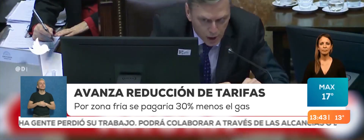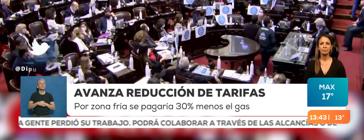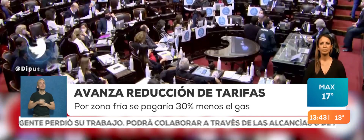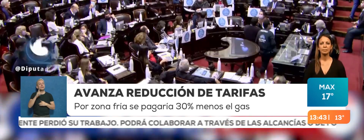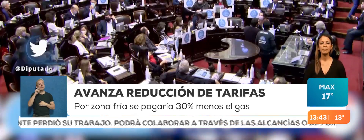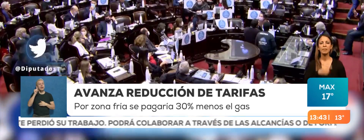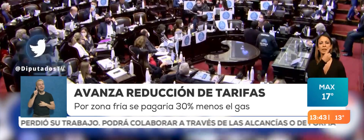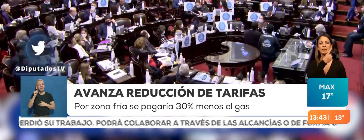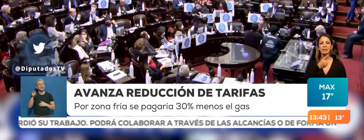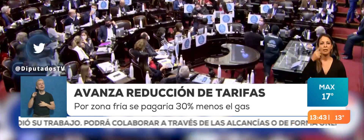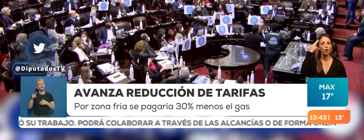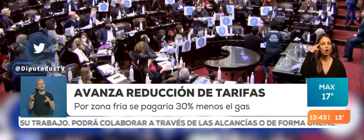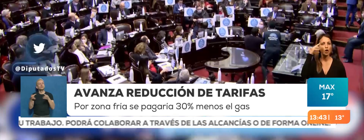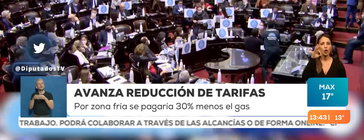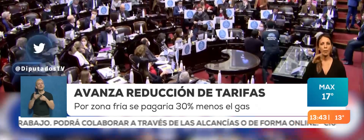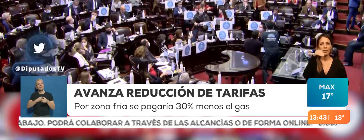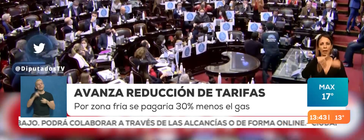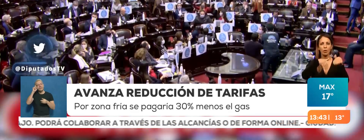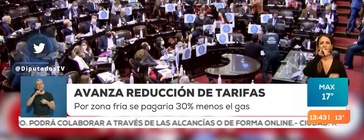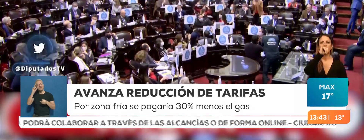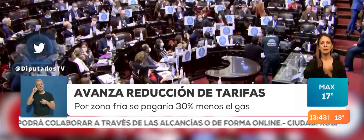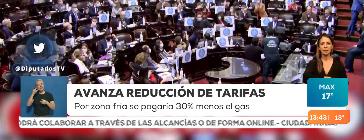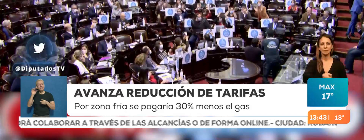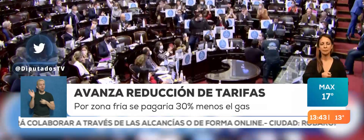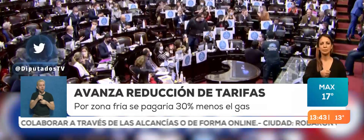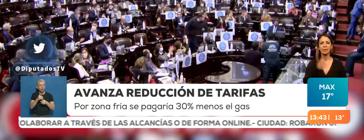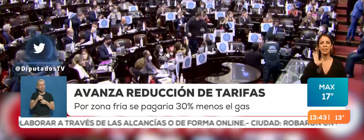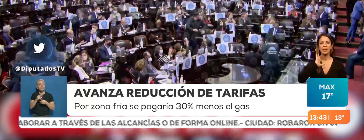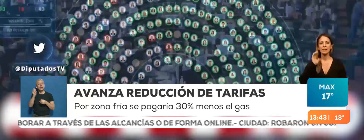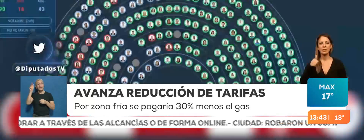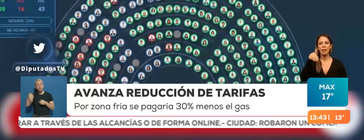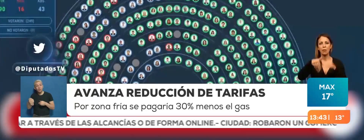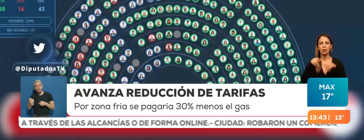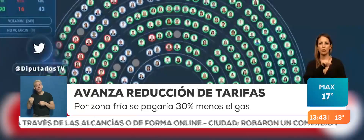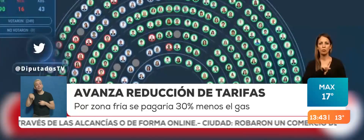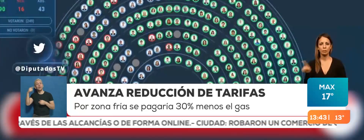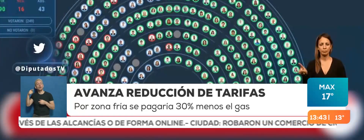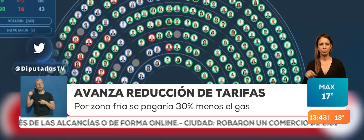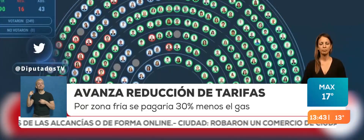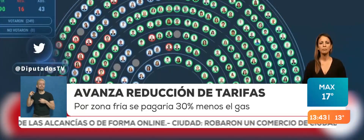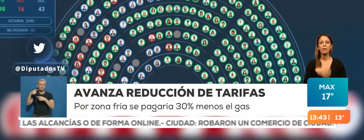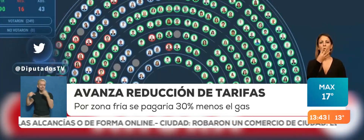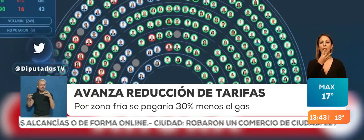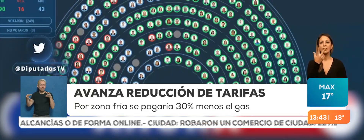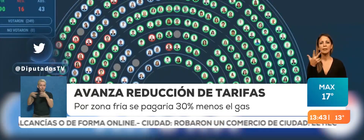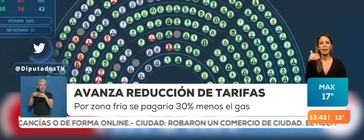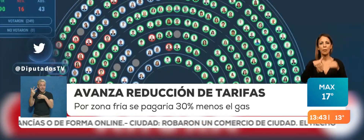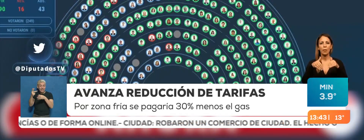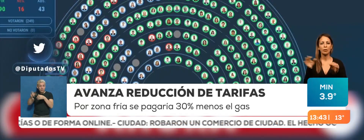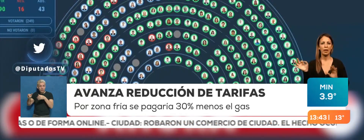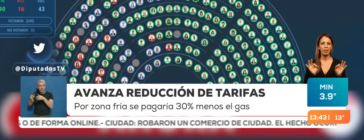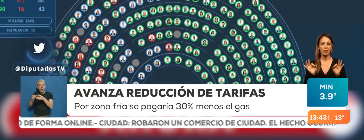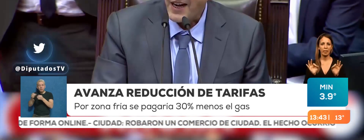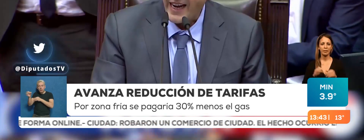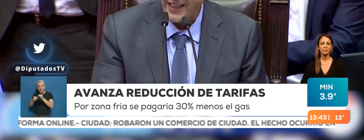Alejandro Rodríguez, de Consenso Federal, y José Luis Ramón, de Equidad Federal, fueron los autores y quien presentó el proyecto, el que lo